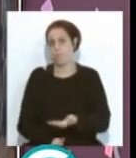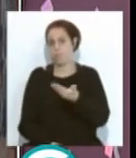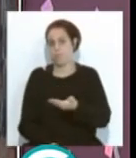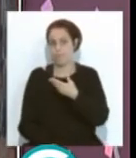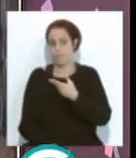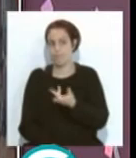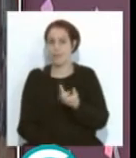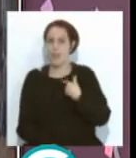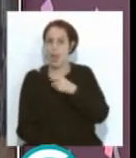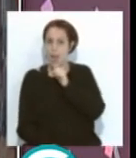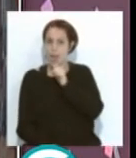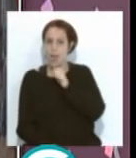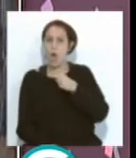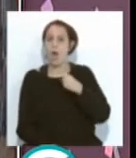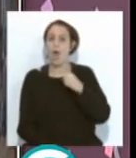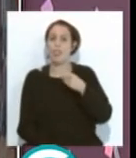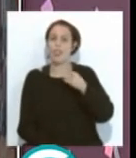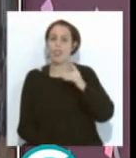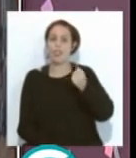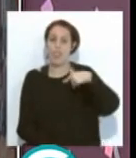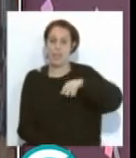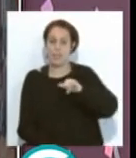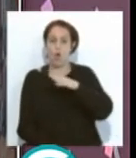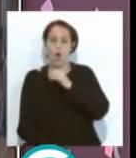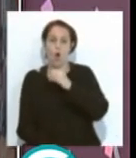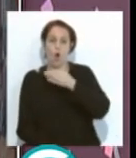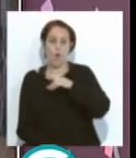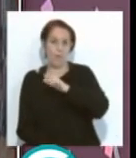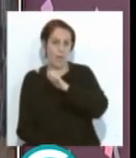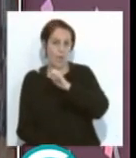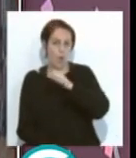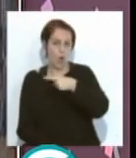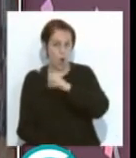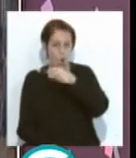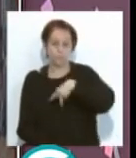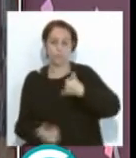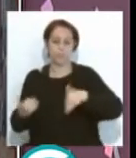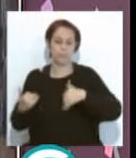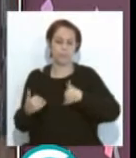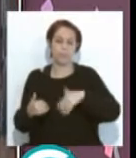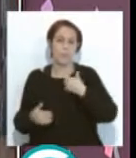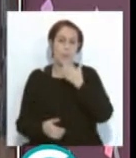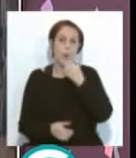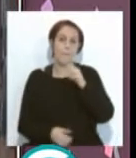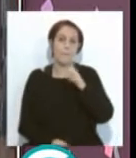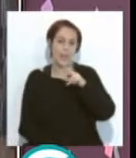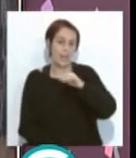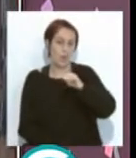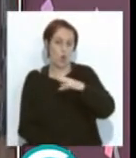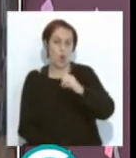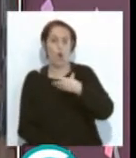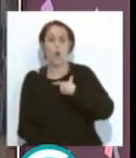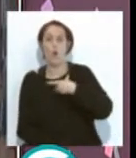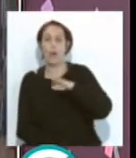intérpretes de nuestro carnaval, Dani Obregón y uno de los grandes intérpretes también, uno de los grandes guitarras como es Perico Campos. Nos lo envía nuestro amigo